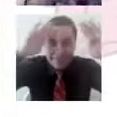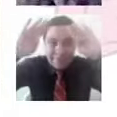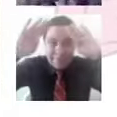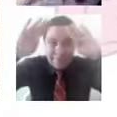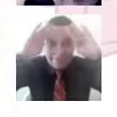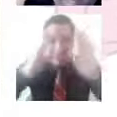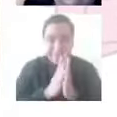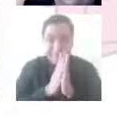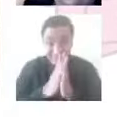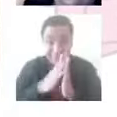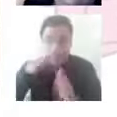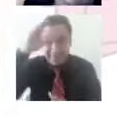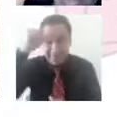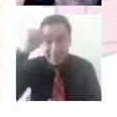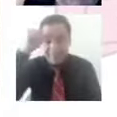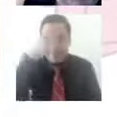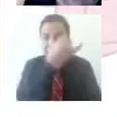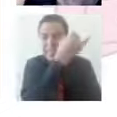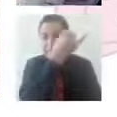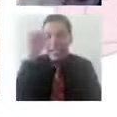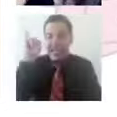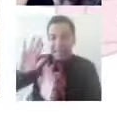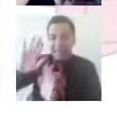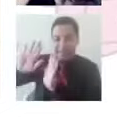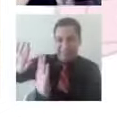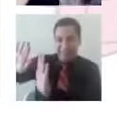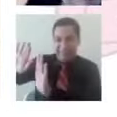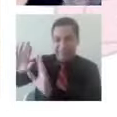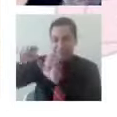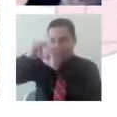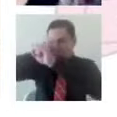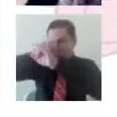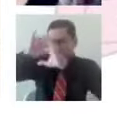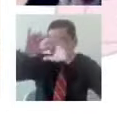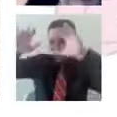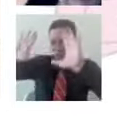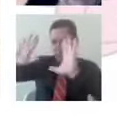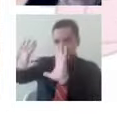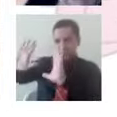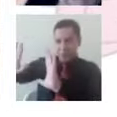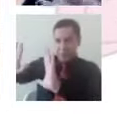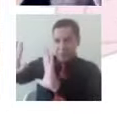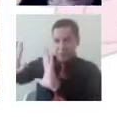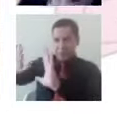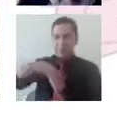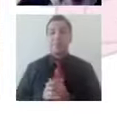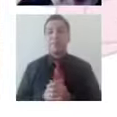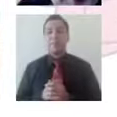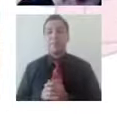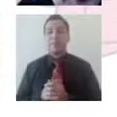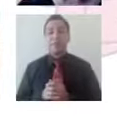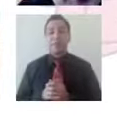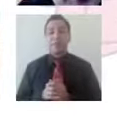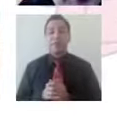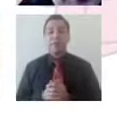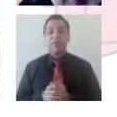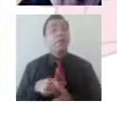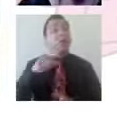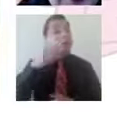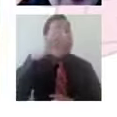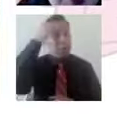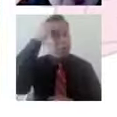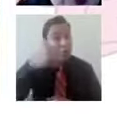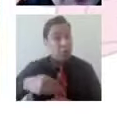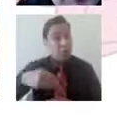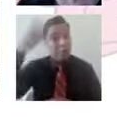jardina y ténganlo ustedes a la mano para que podamos seguir conversando un poco más de ello. Y bueno, no olviden que ustedes pueden realizar